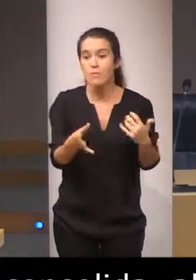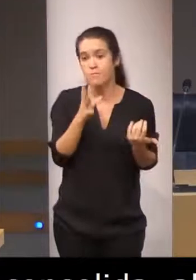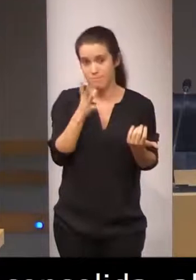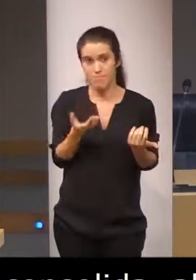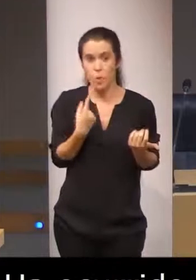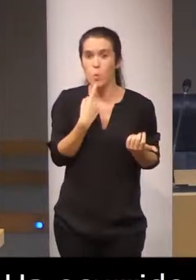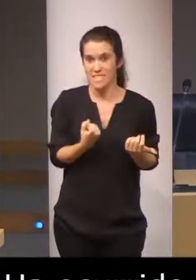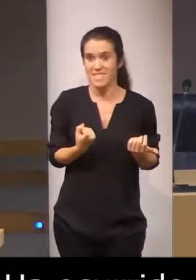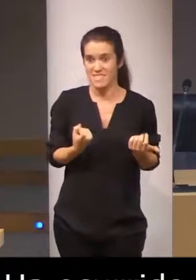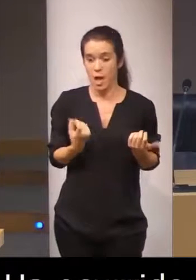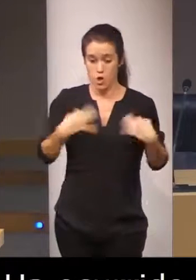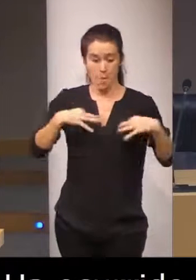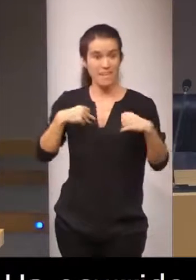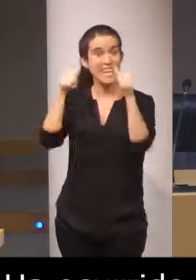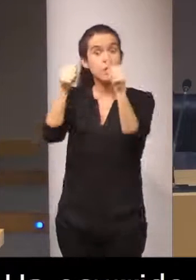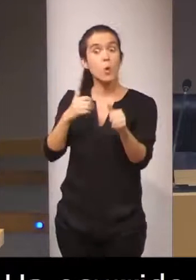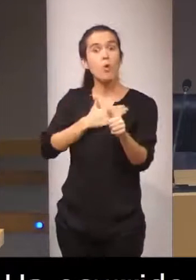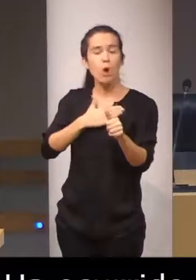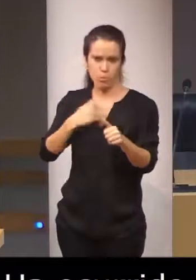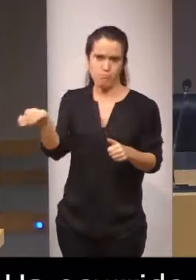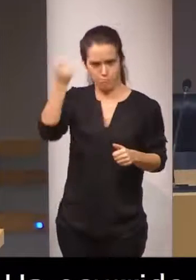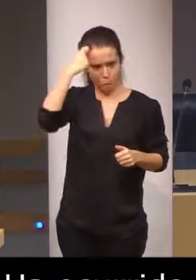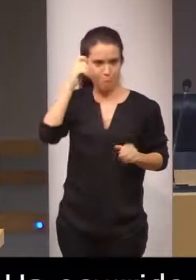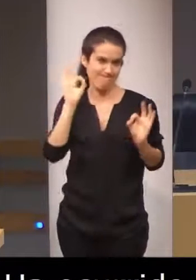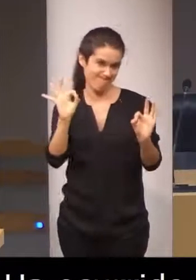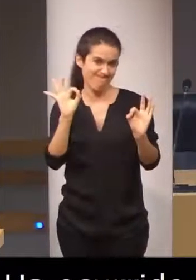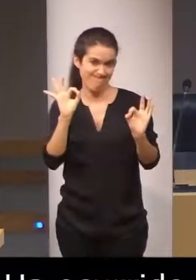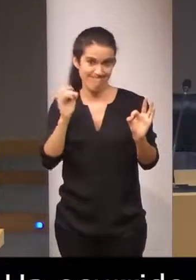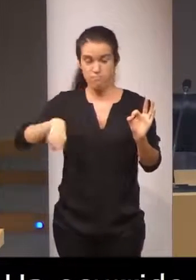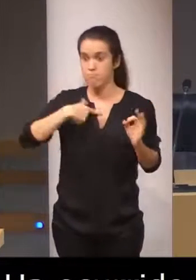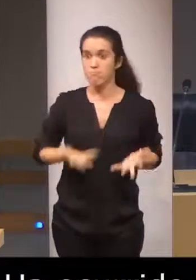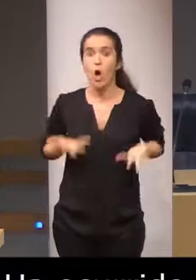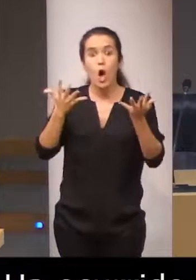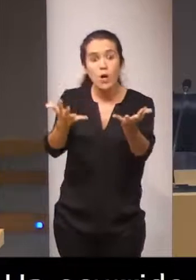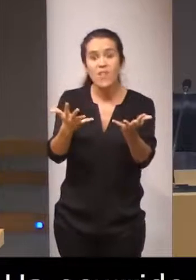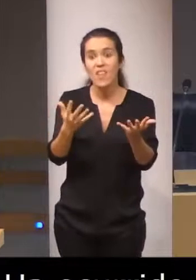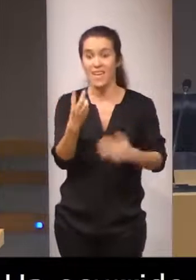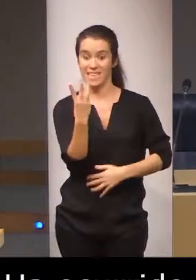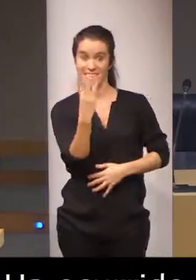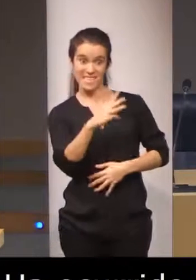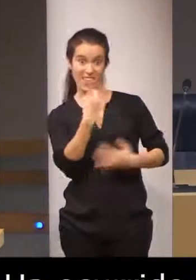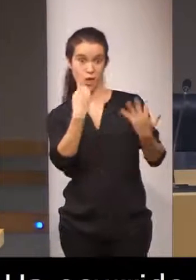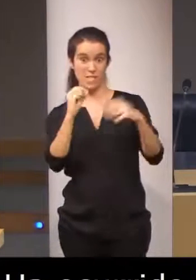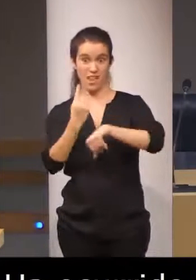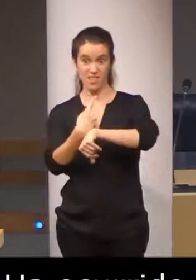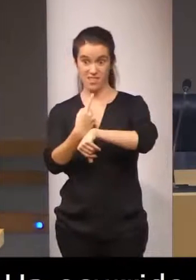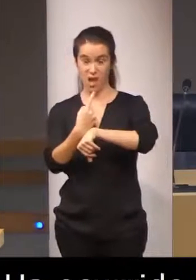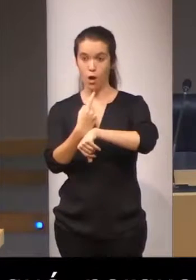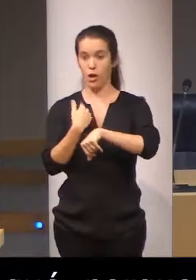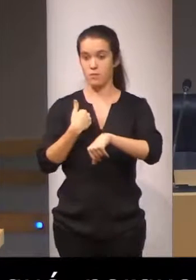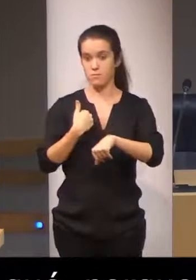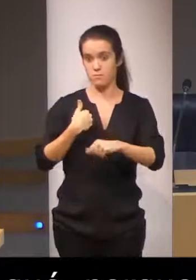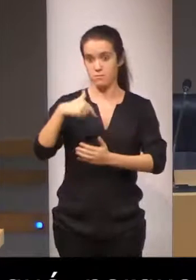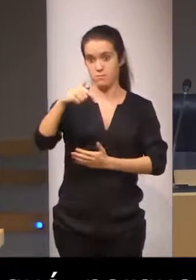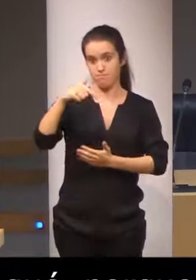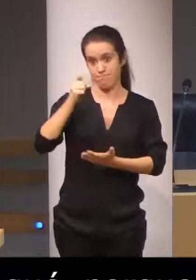Generalmente los títulos propios son caros los que nosotros ofrecemos de 360 horas cobramos 1200 euros de